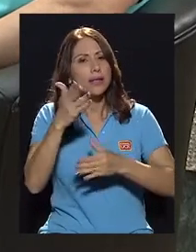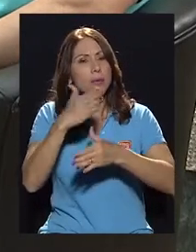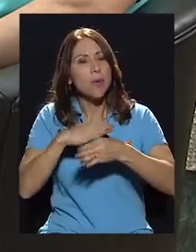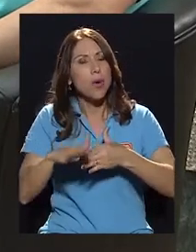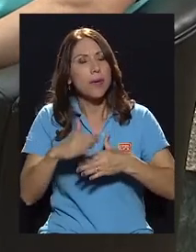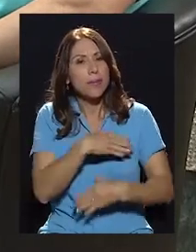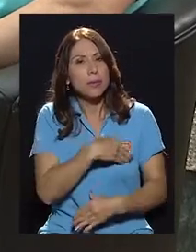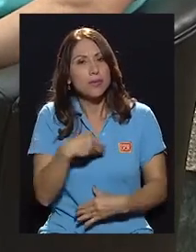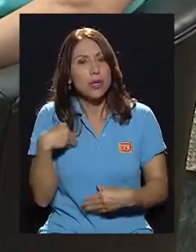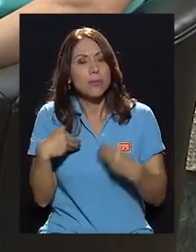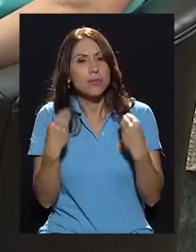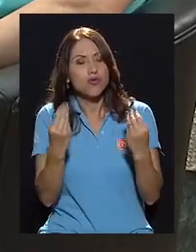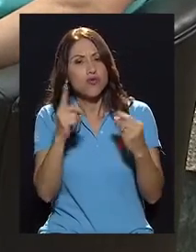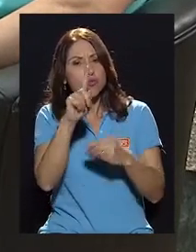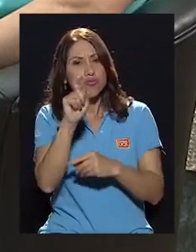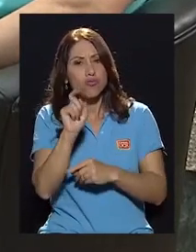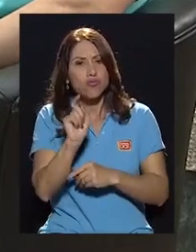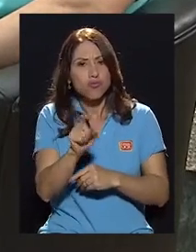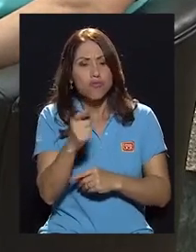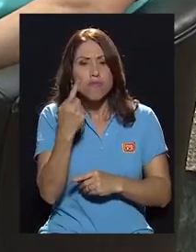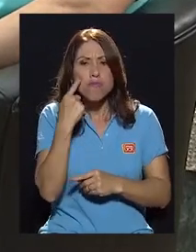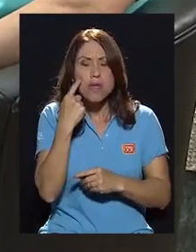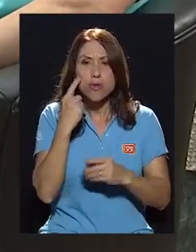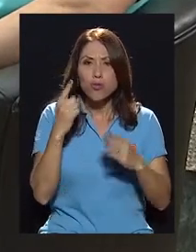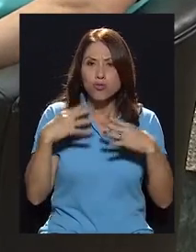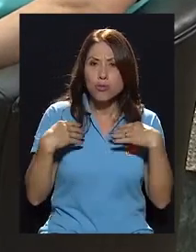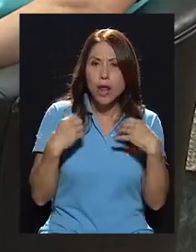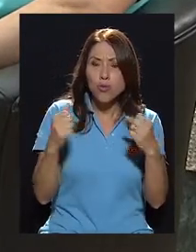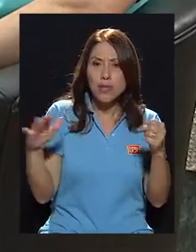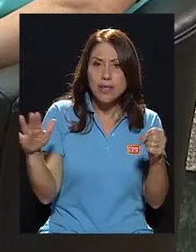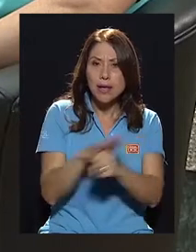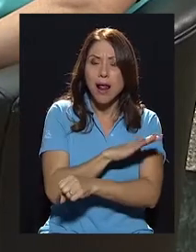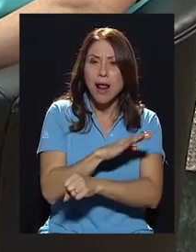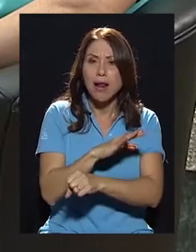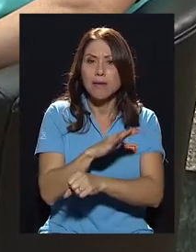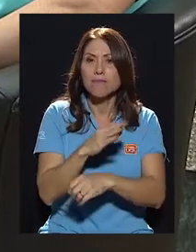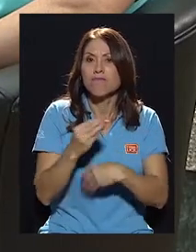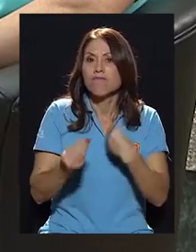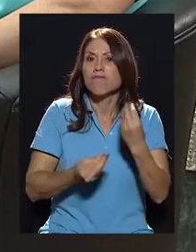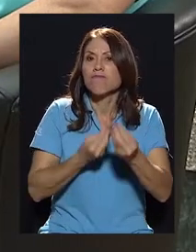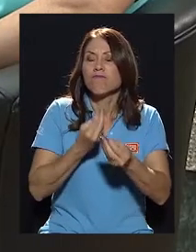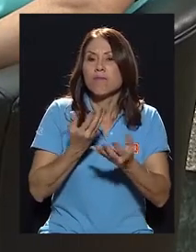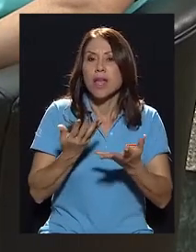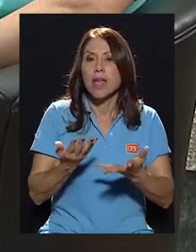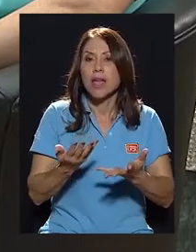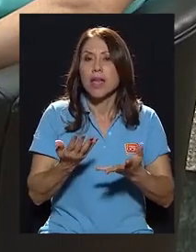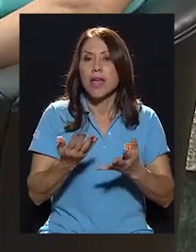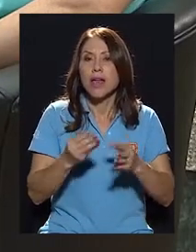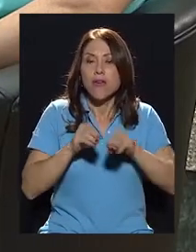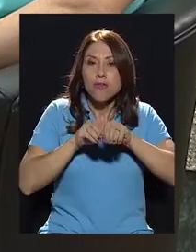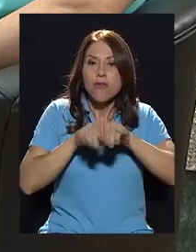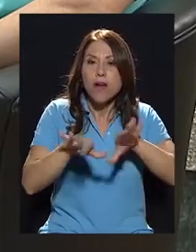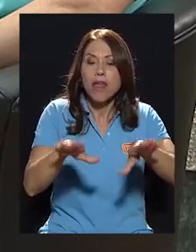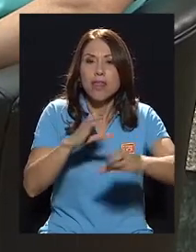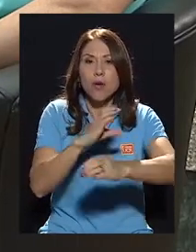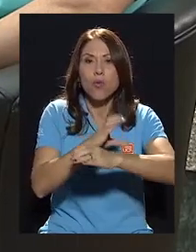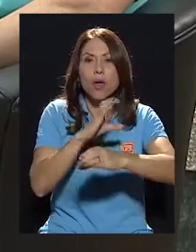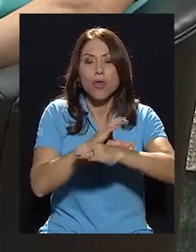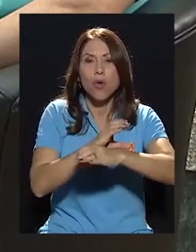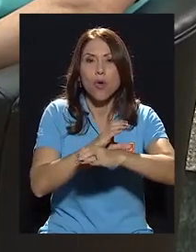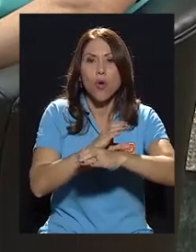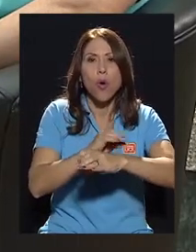visibilizando aspectos de salud integral, ¿qué rol van a desempeñar la red de cuido